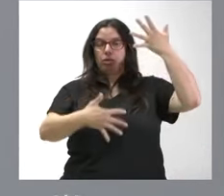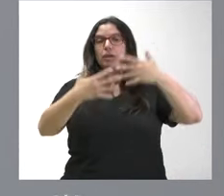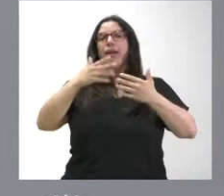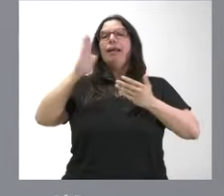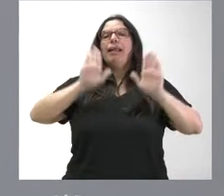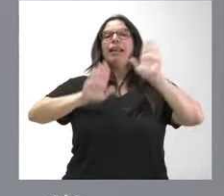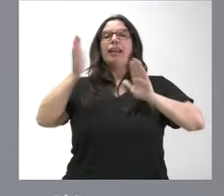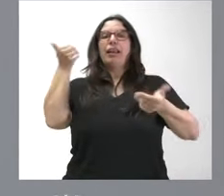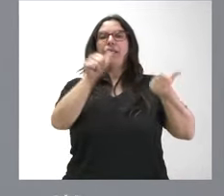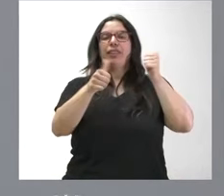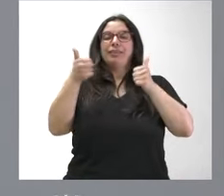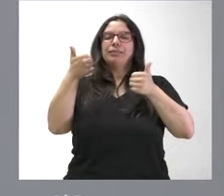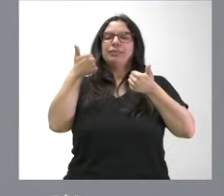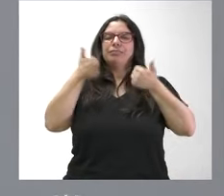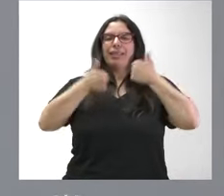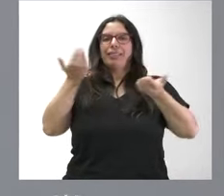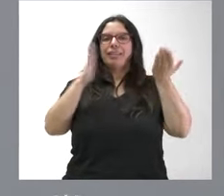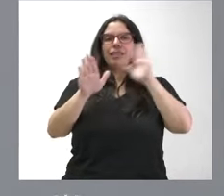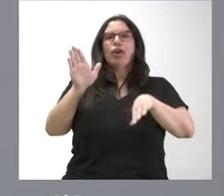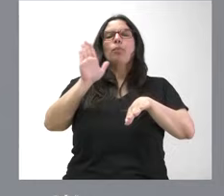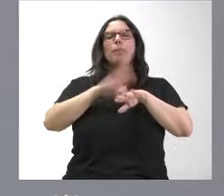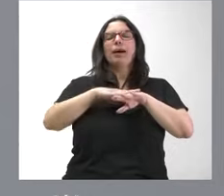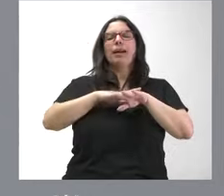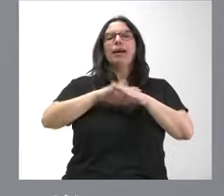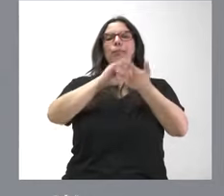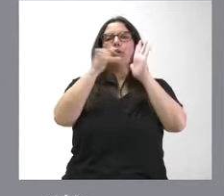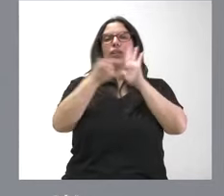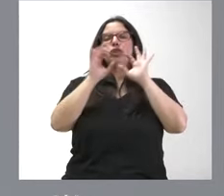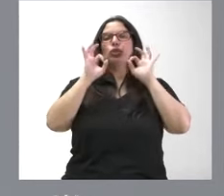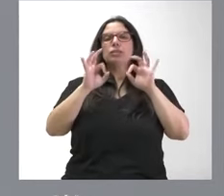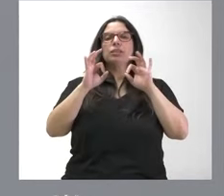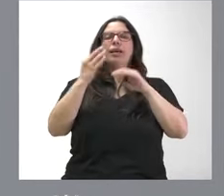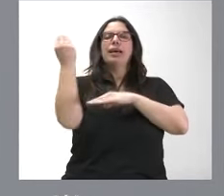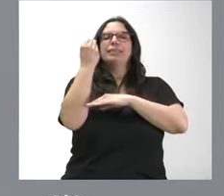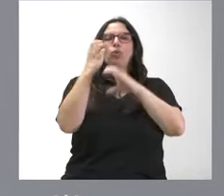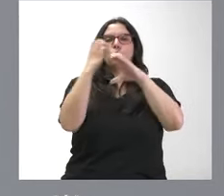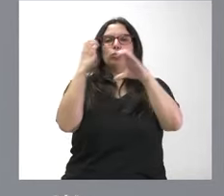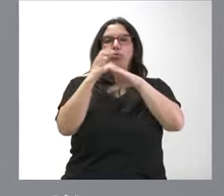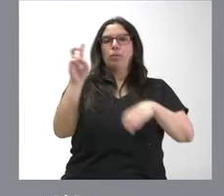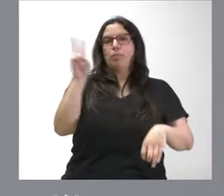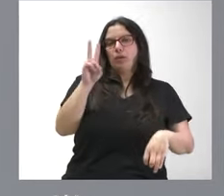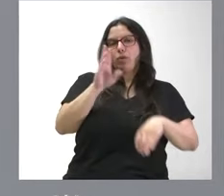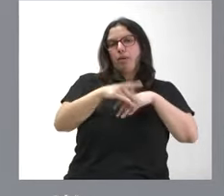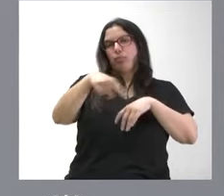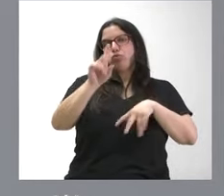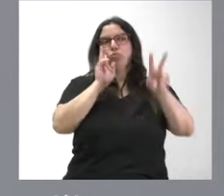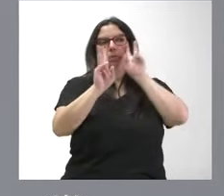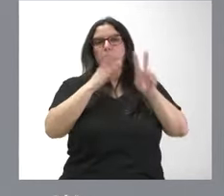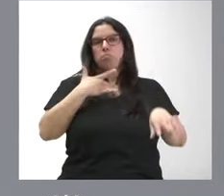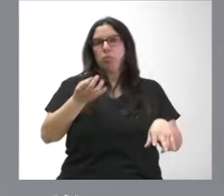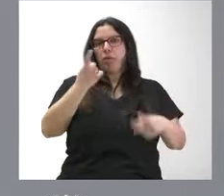del proyecto para la estación de autobuses de Valladolid, a efectos de que, para su información, puedan consultarlo,